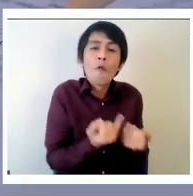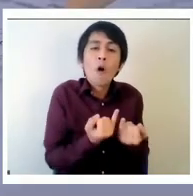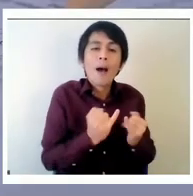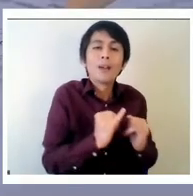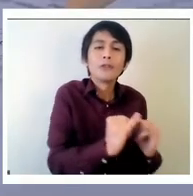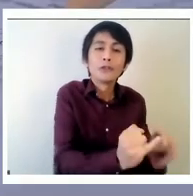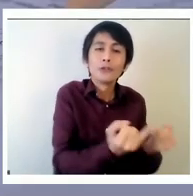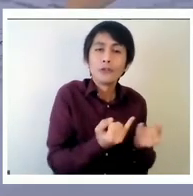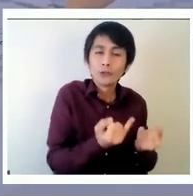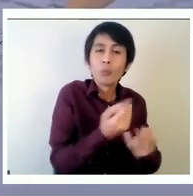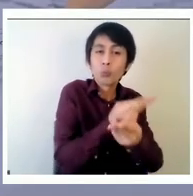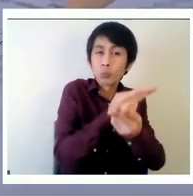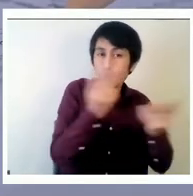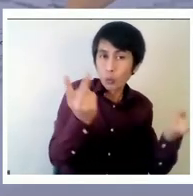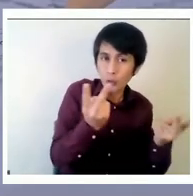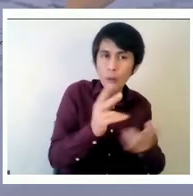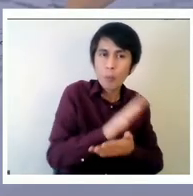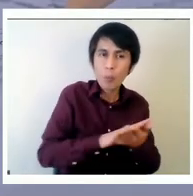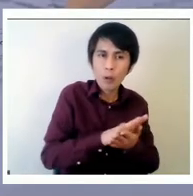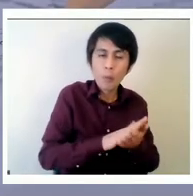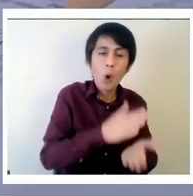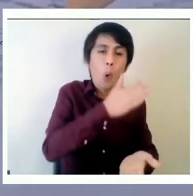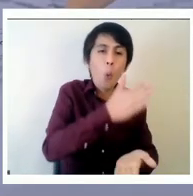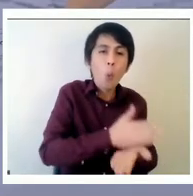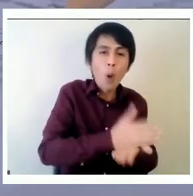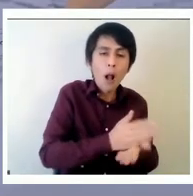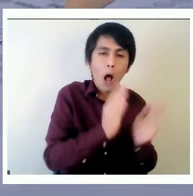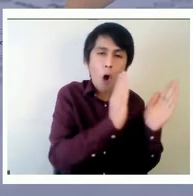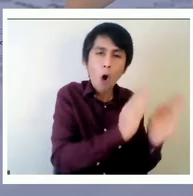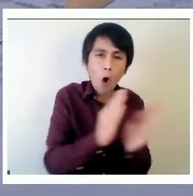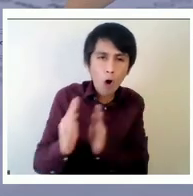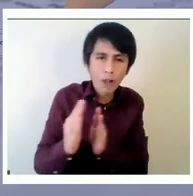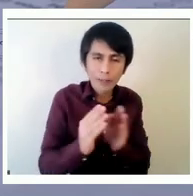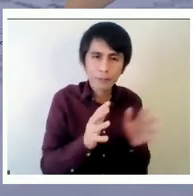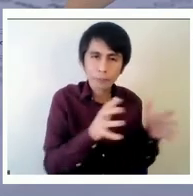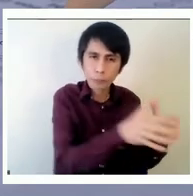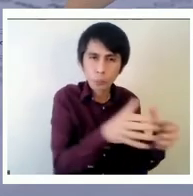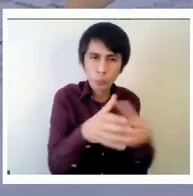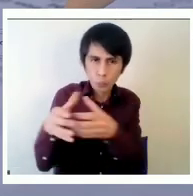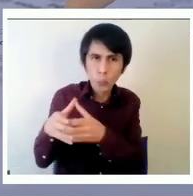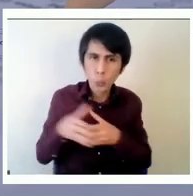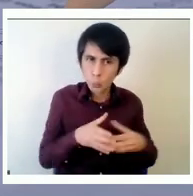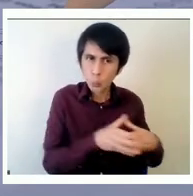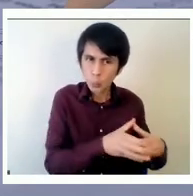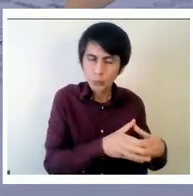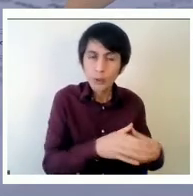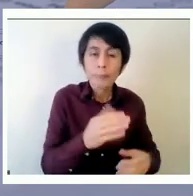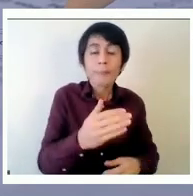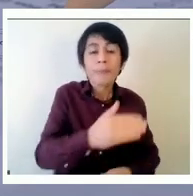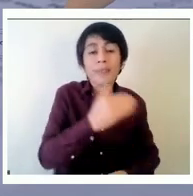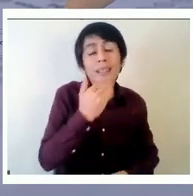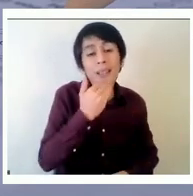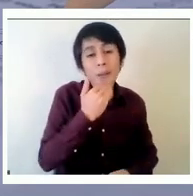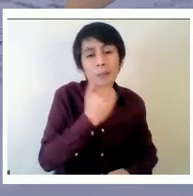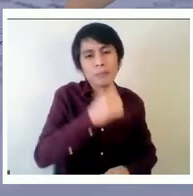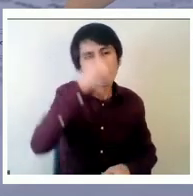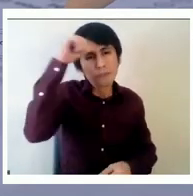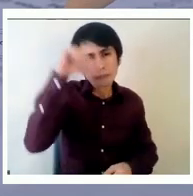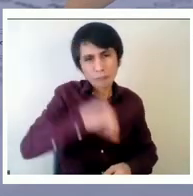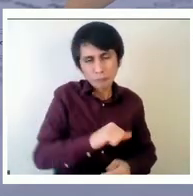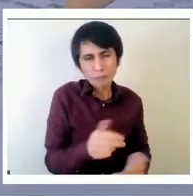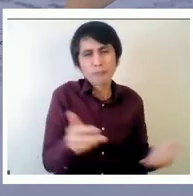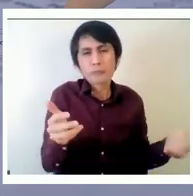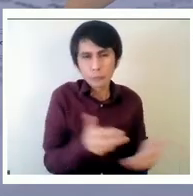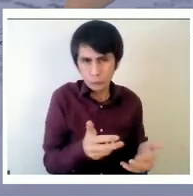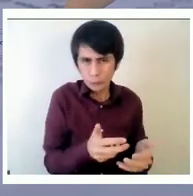ordenación o la clasificación de establecimientos y consecuencias duras que tienen que ver con el cierre o la pérdida de